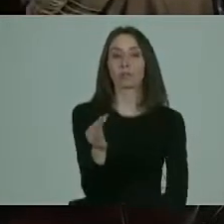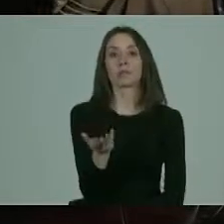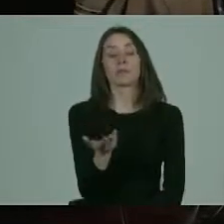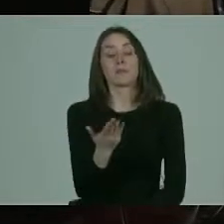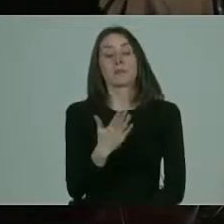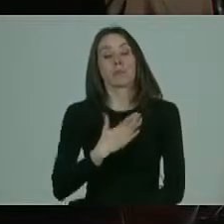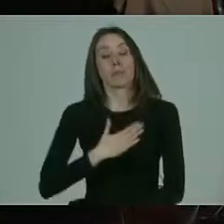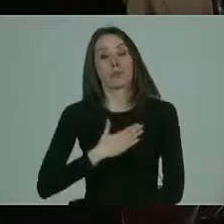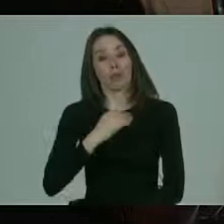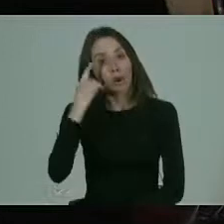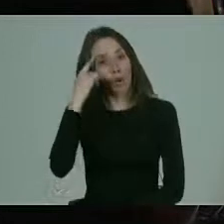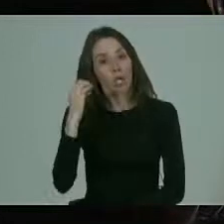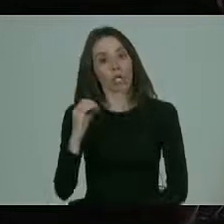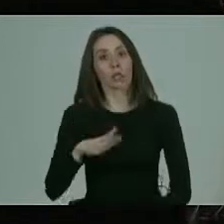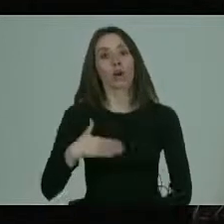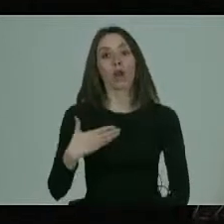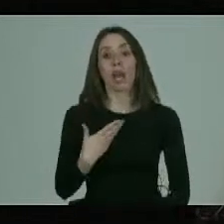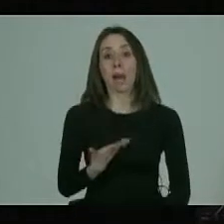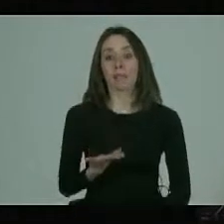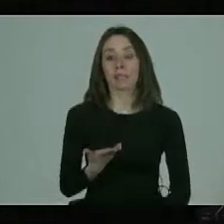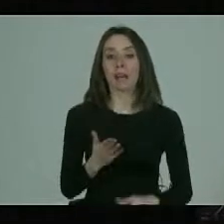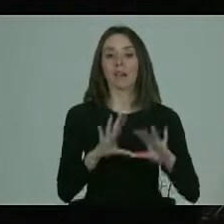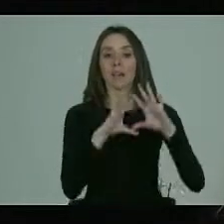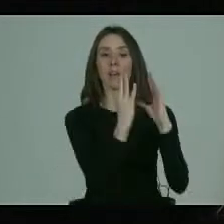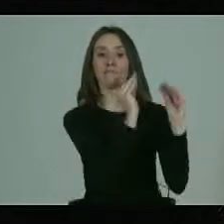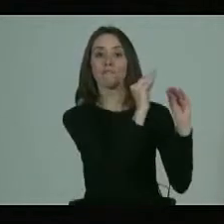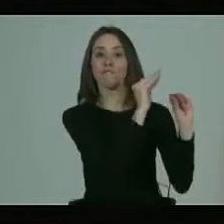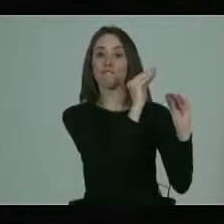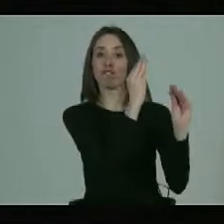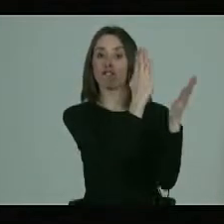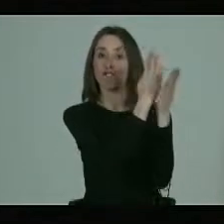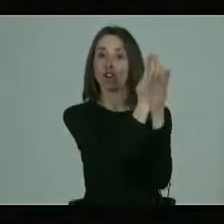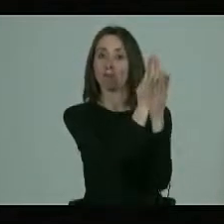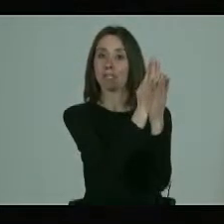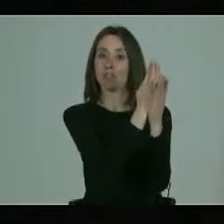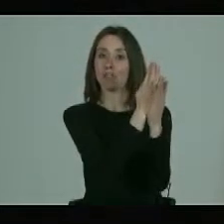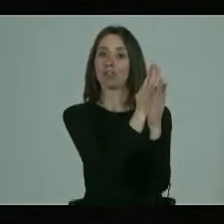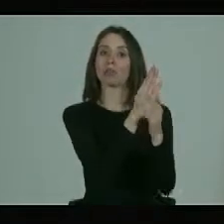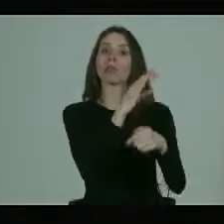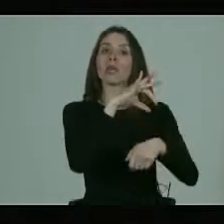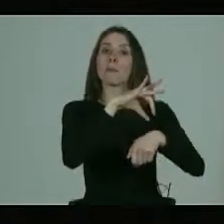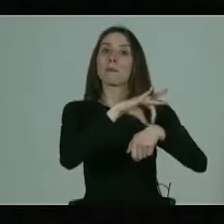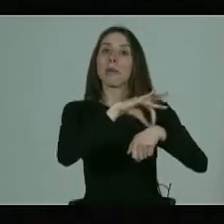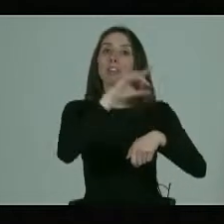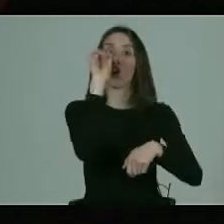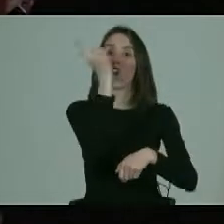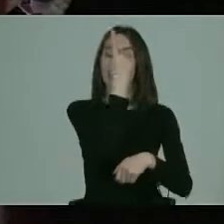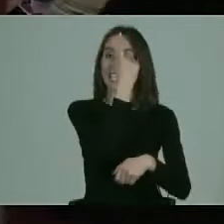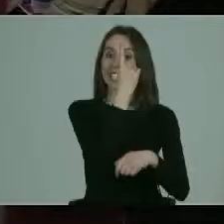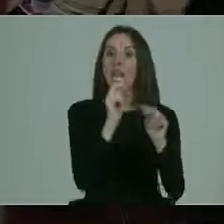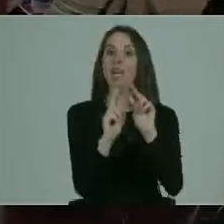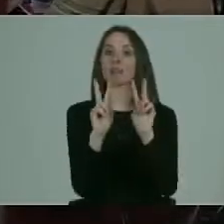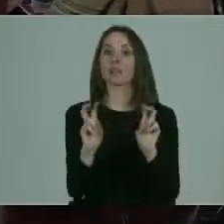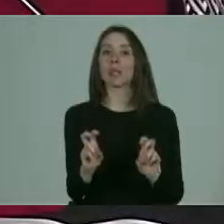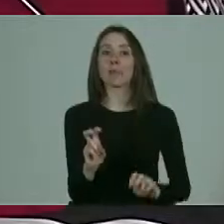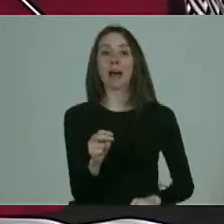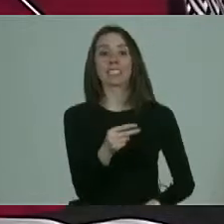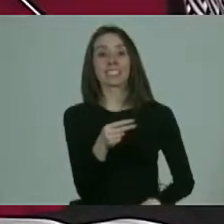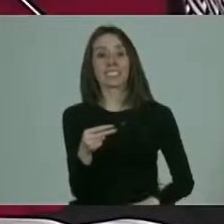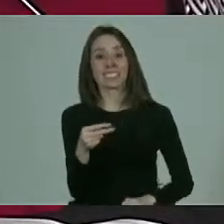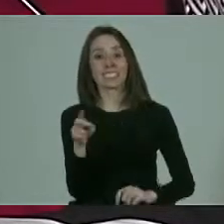Yo creo que, a ver, lamentablemente, en la formación de los médicos generales, el tema de la sexualidad,